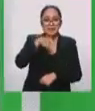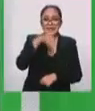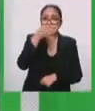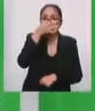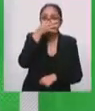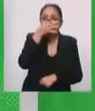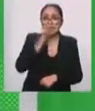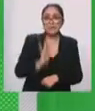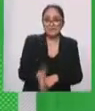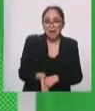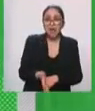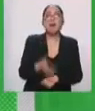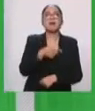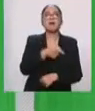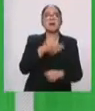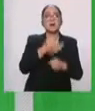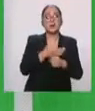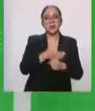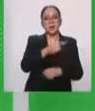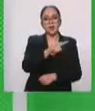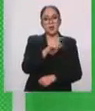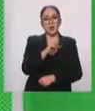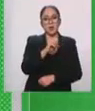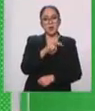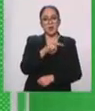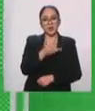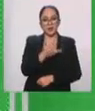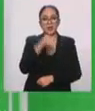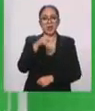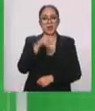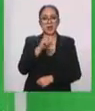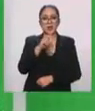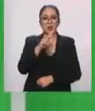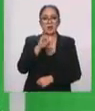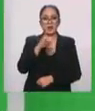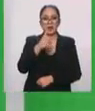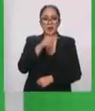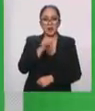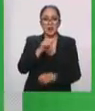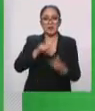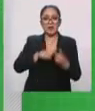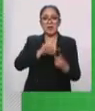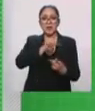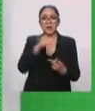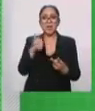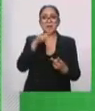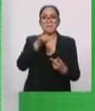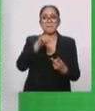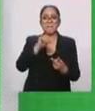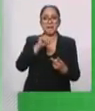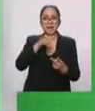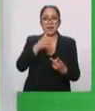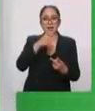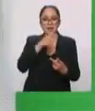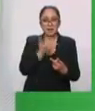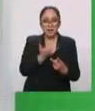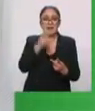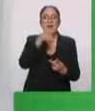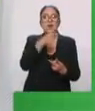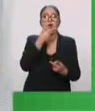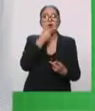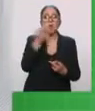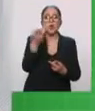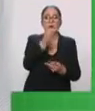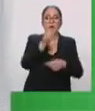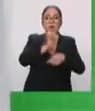vamos a platicar con Loki Noriega, él es director y Maggie Lemus, ella es actriz de la pastorela Una Noche